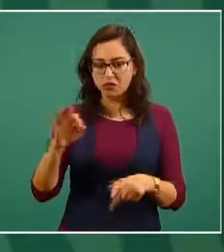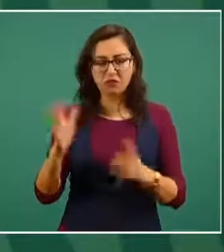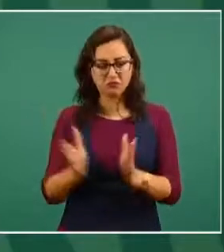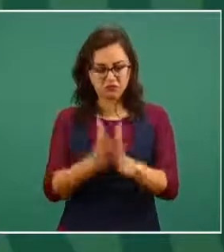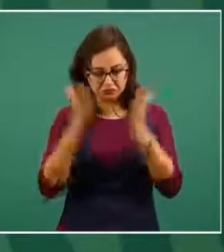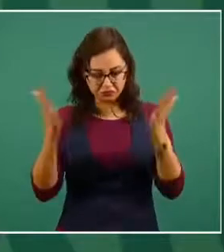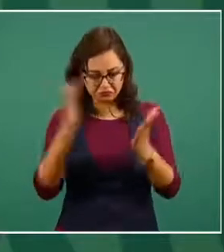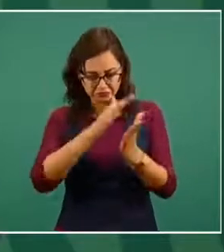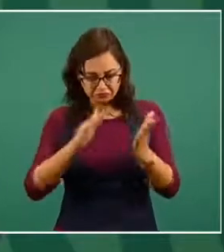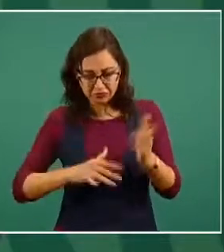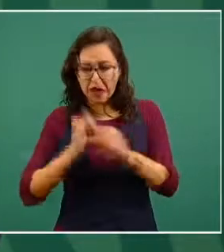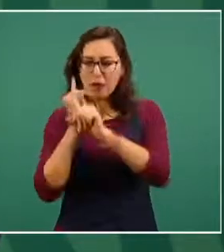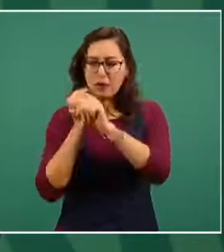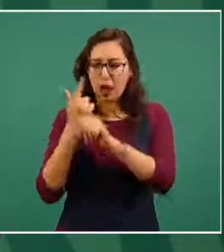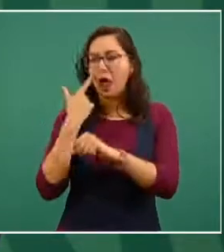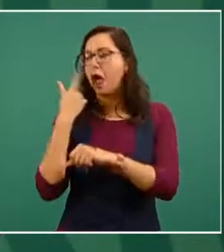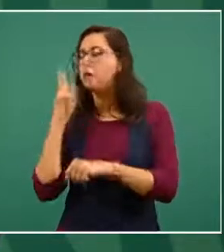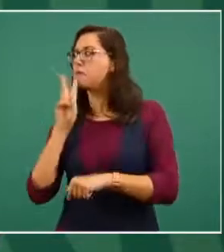investigado